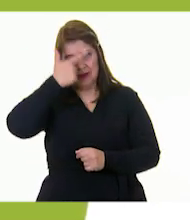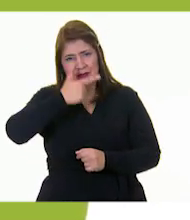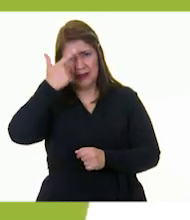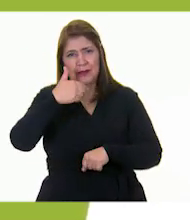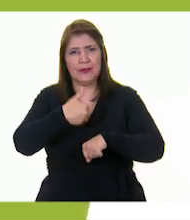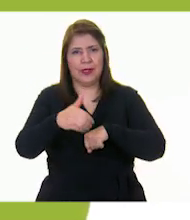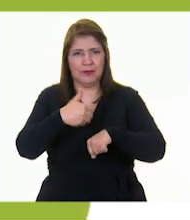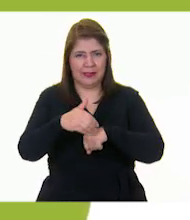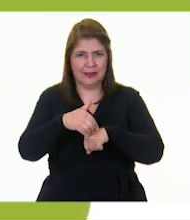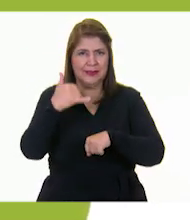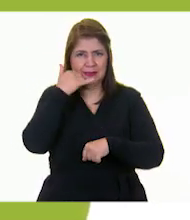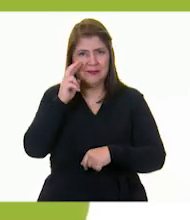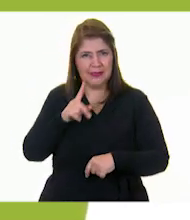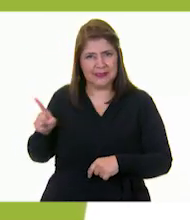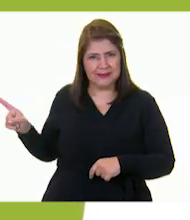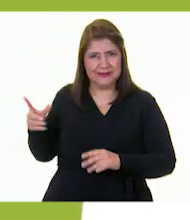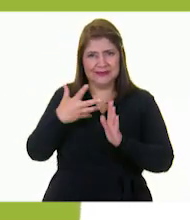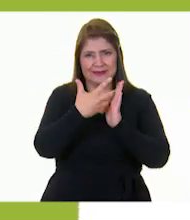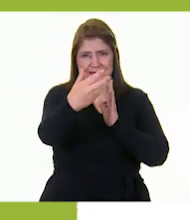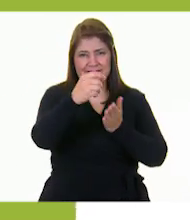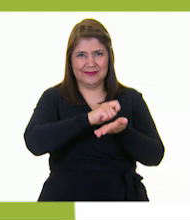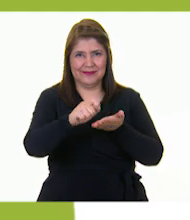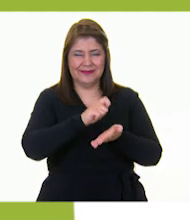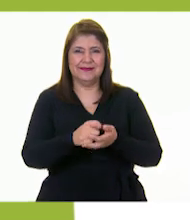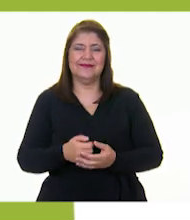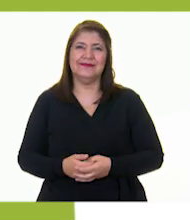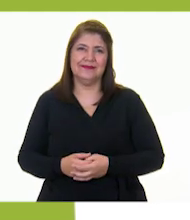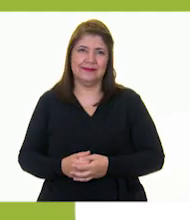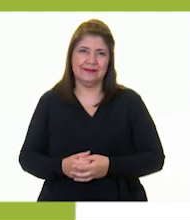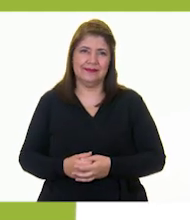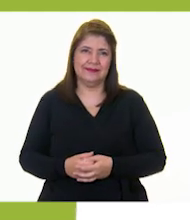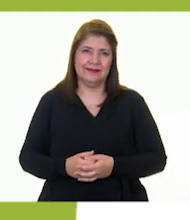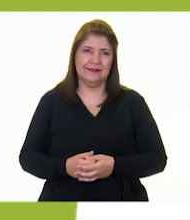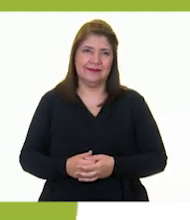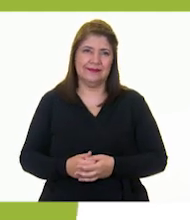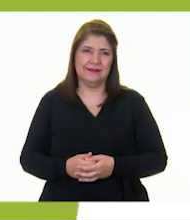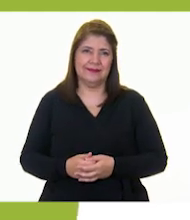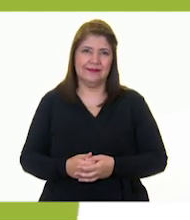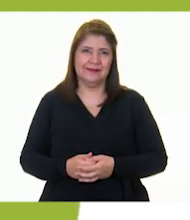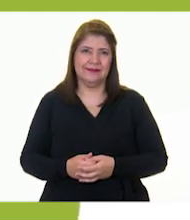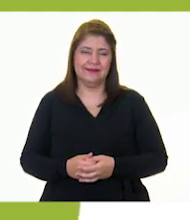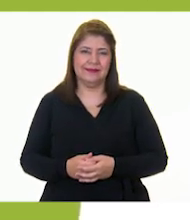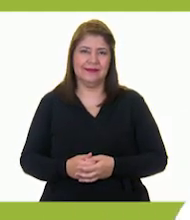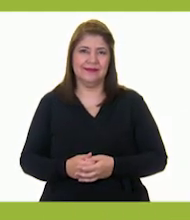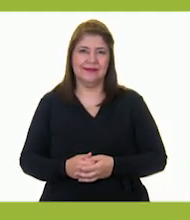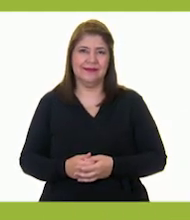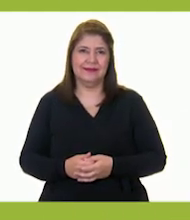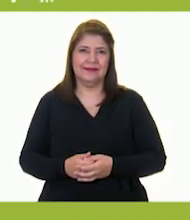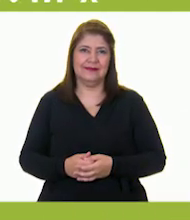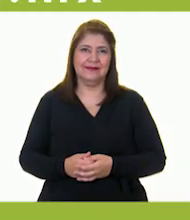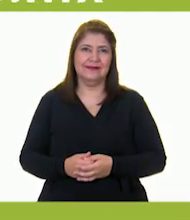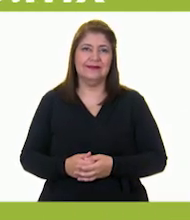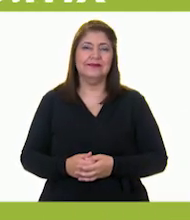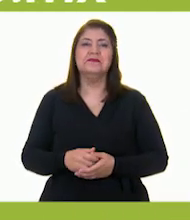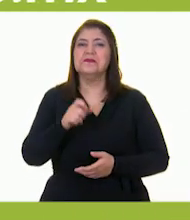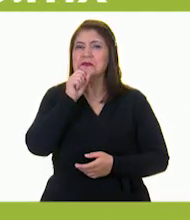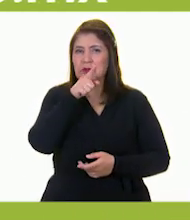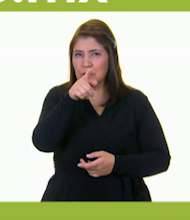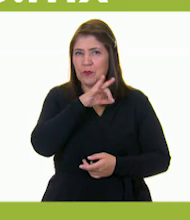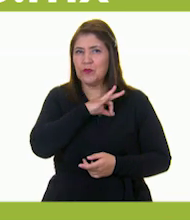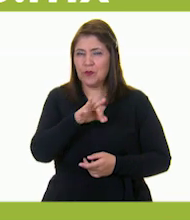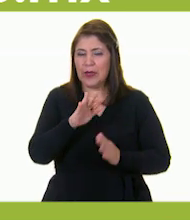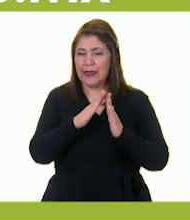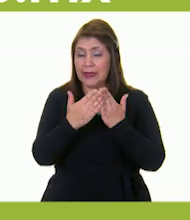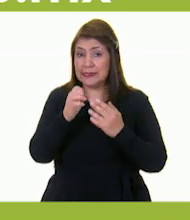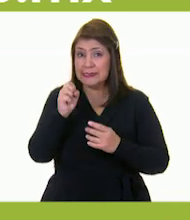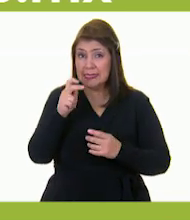teléfono 5541-7204-13. ¡Cien líneas! También puedes